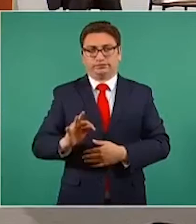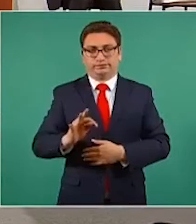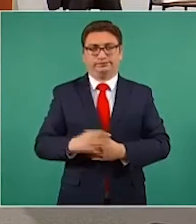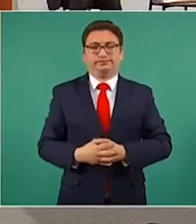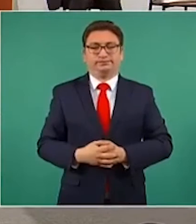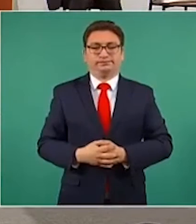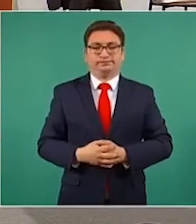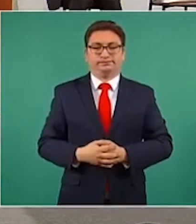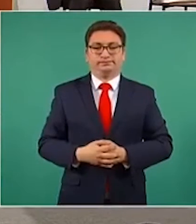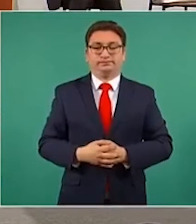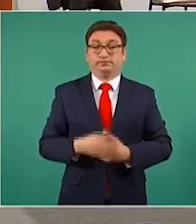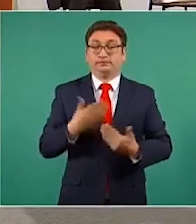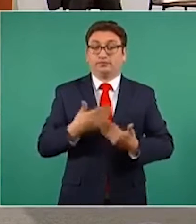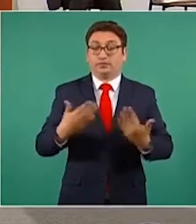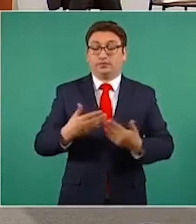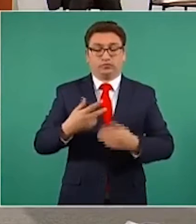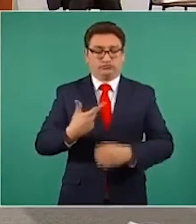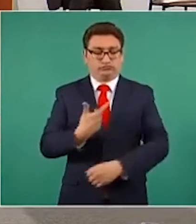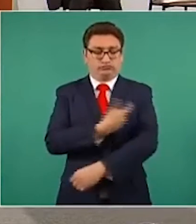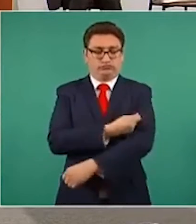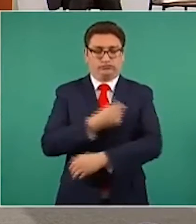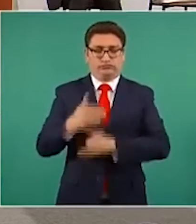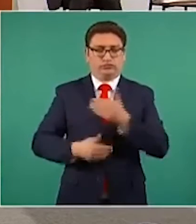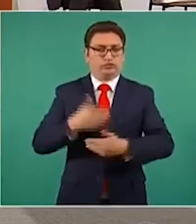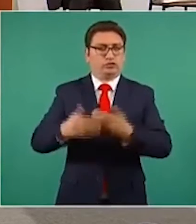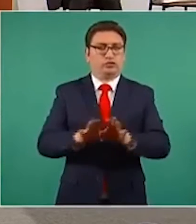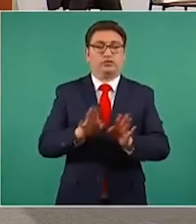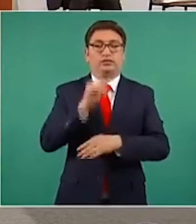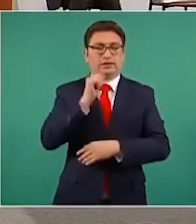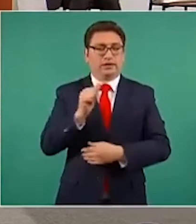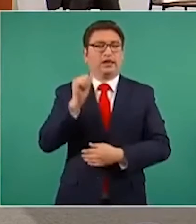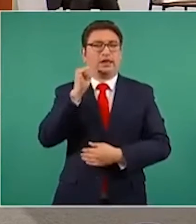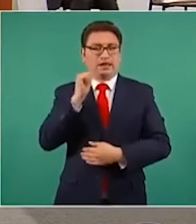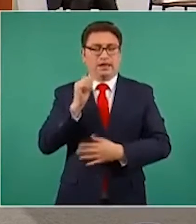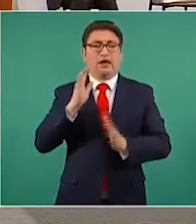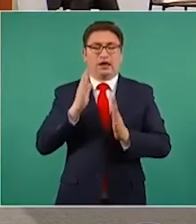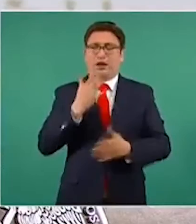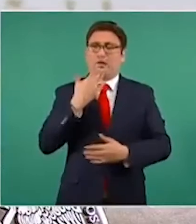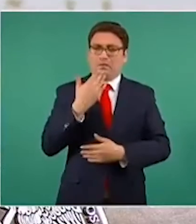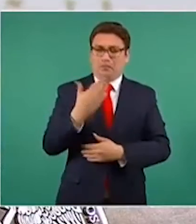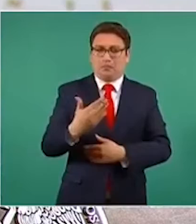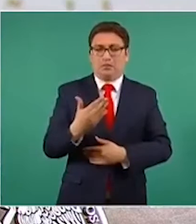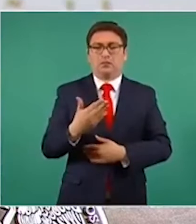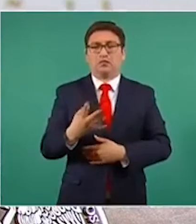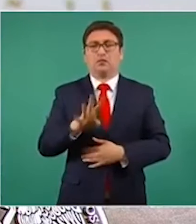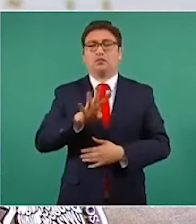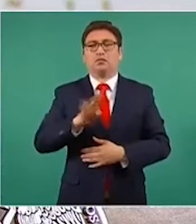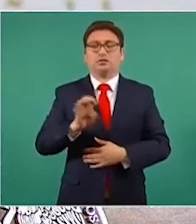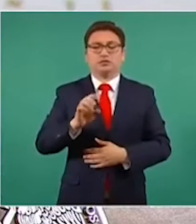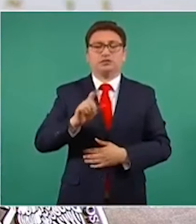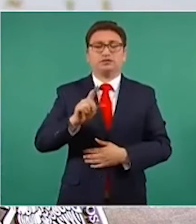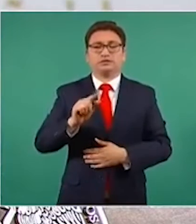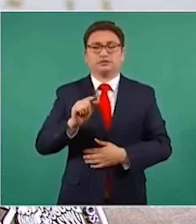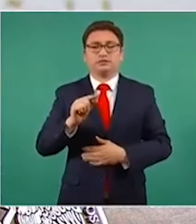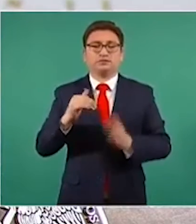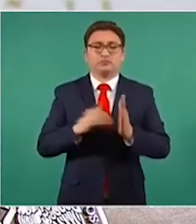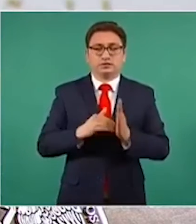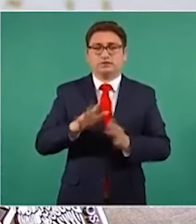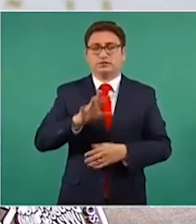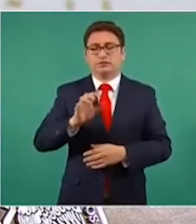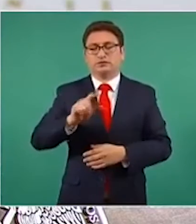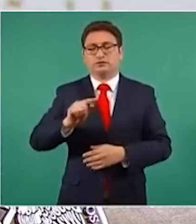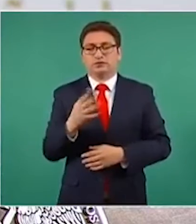Veamos ahora el avance de la vacunación. Ayer tuvimos un día razonablemente bueno, 470 mil 564